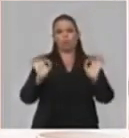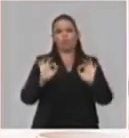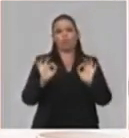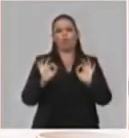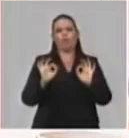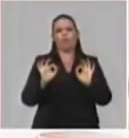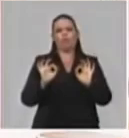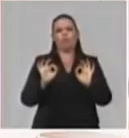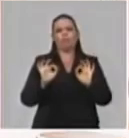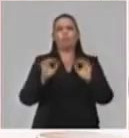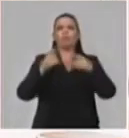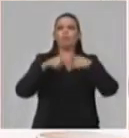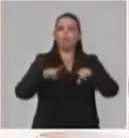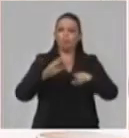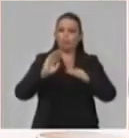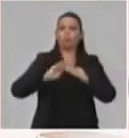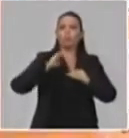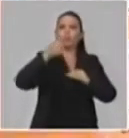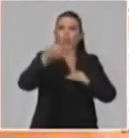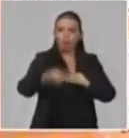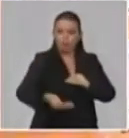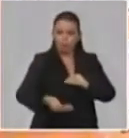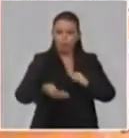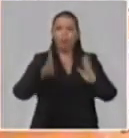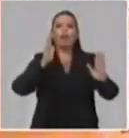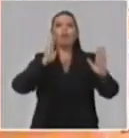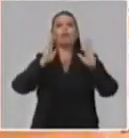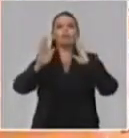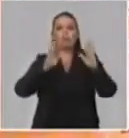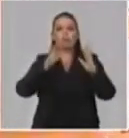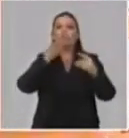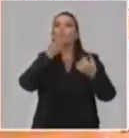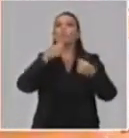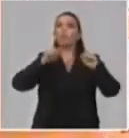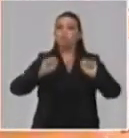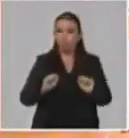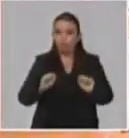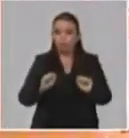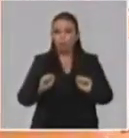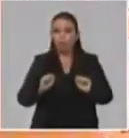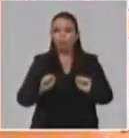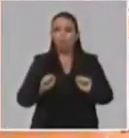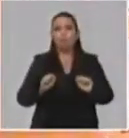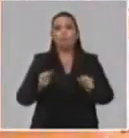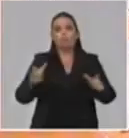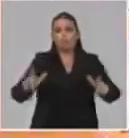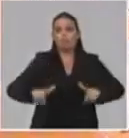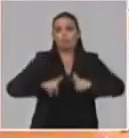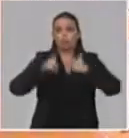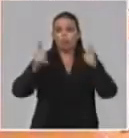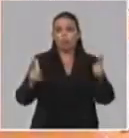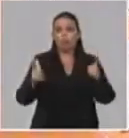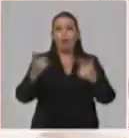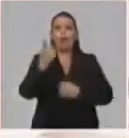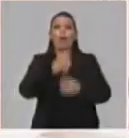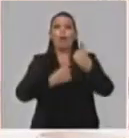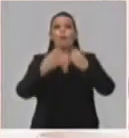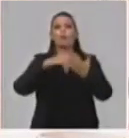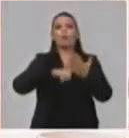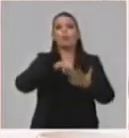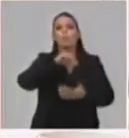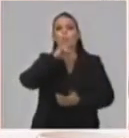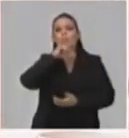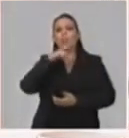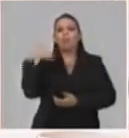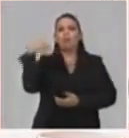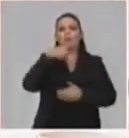cumplirá con todos los pasos establecidos. En el momento que sea posible se hará con toda la claridad y transparencia que Porque hay padres que van a la